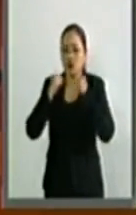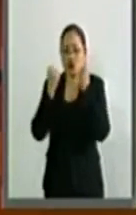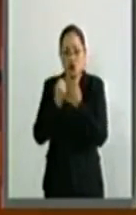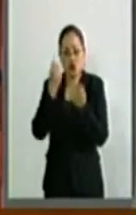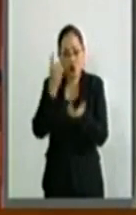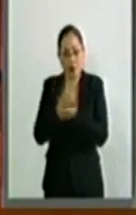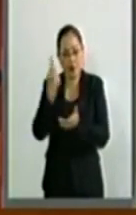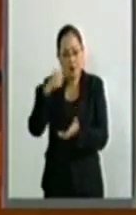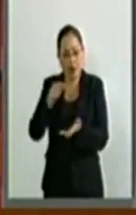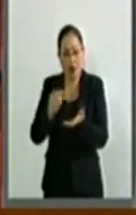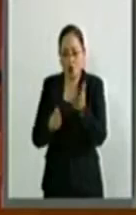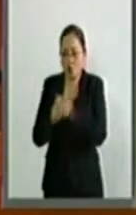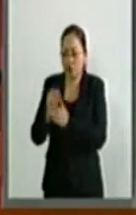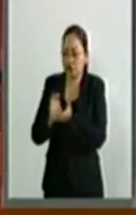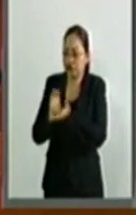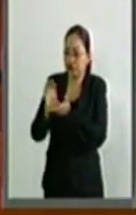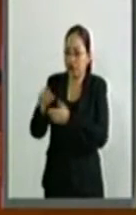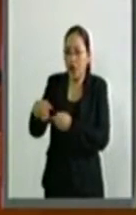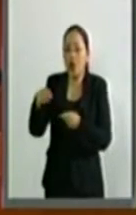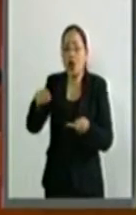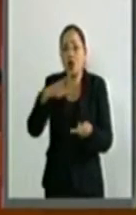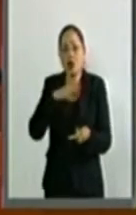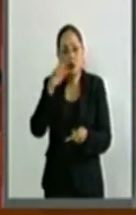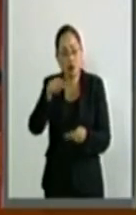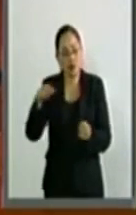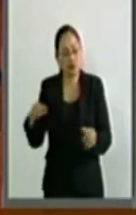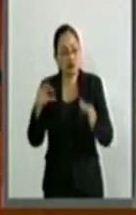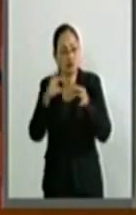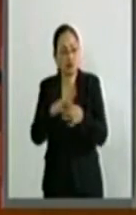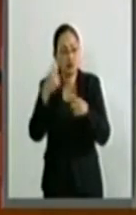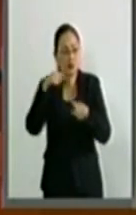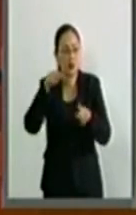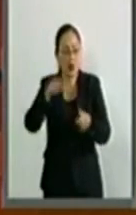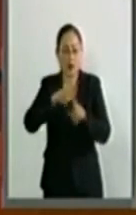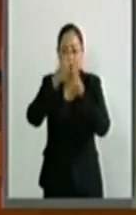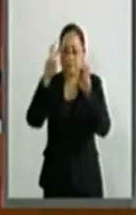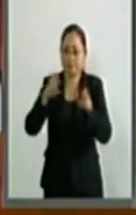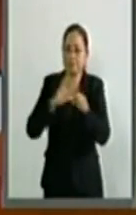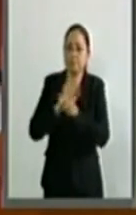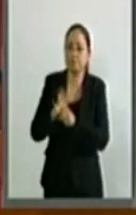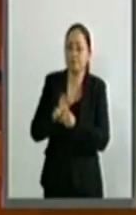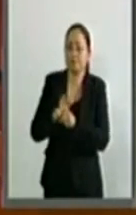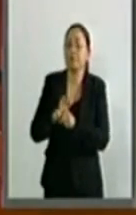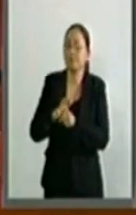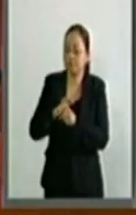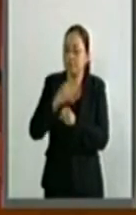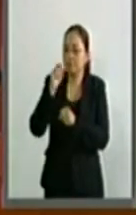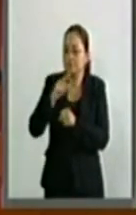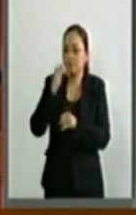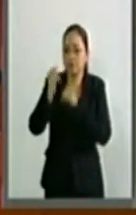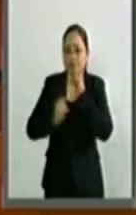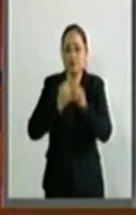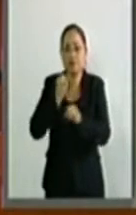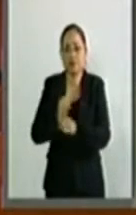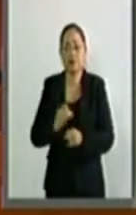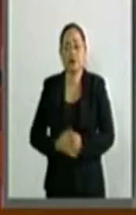inversiones, sino como un actor prominente en los asuntos internacionales.